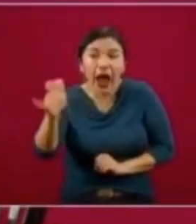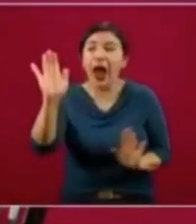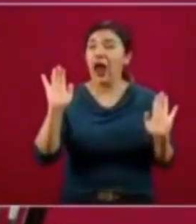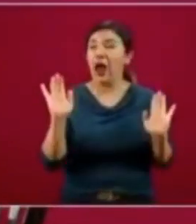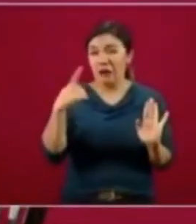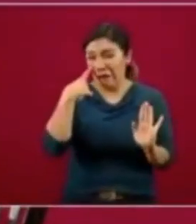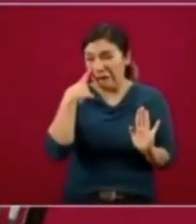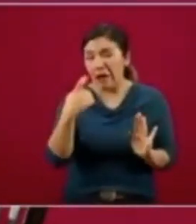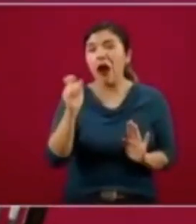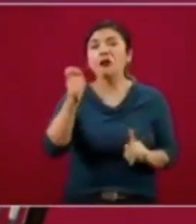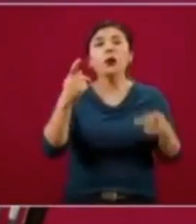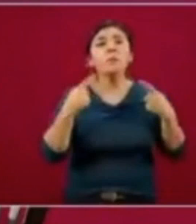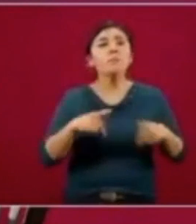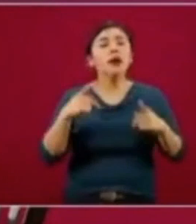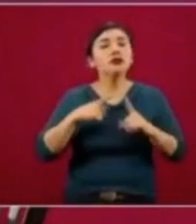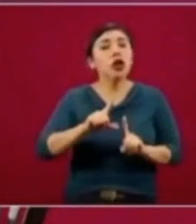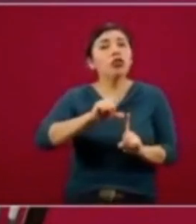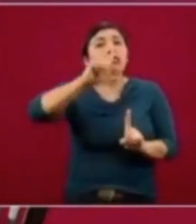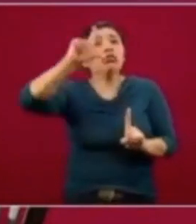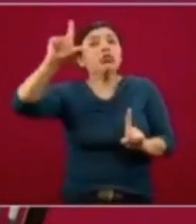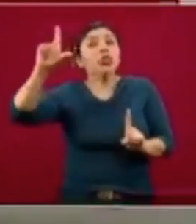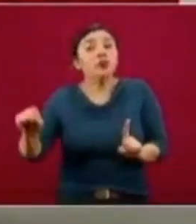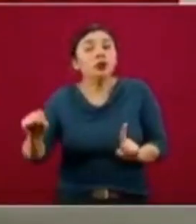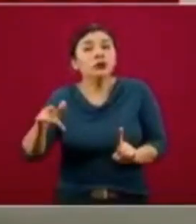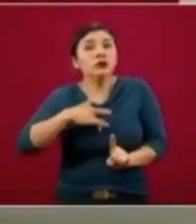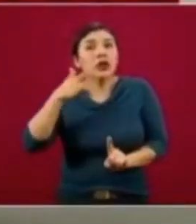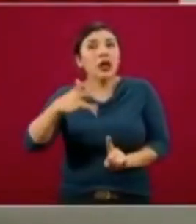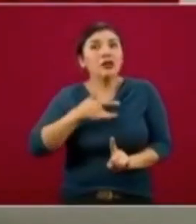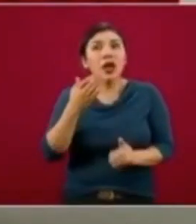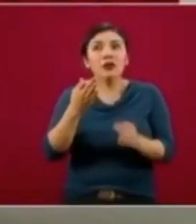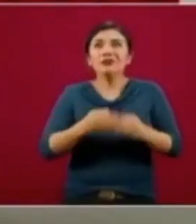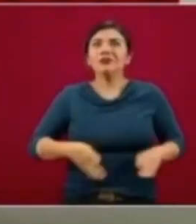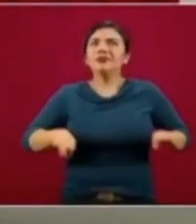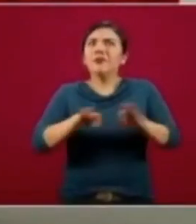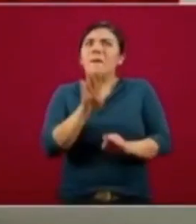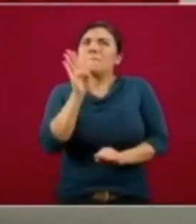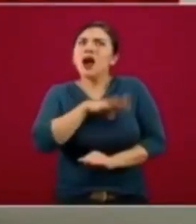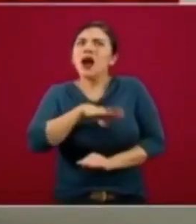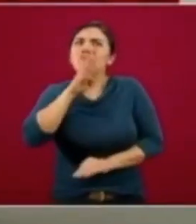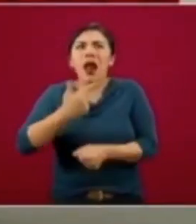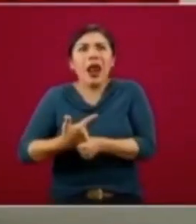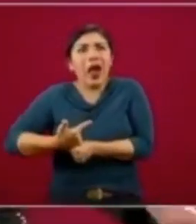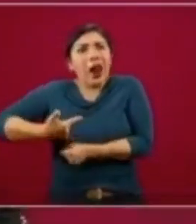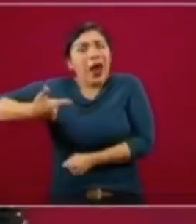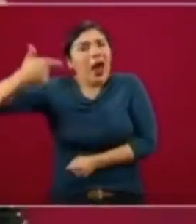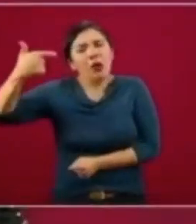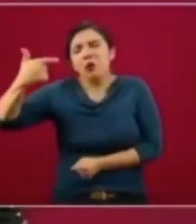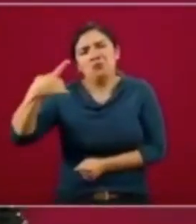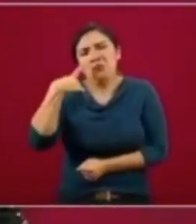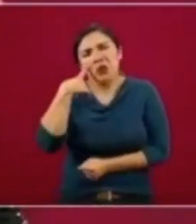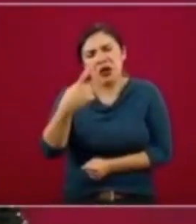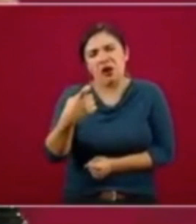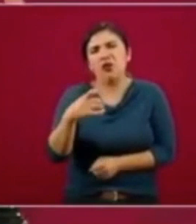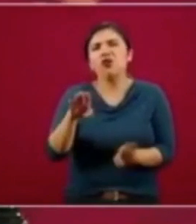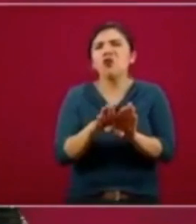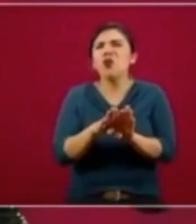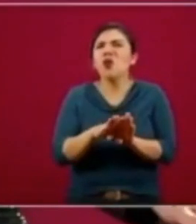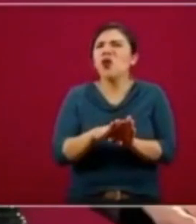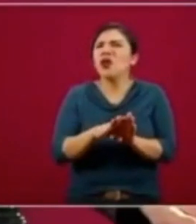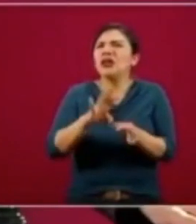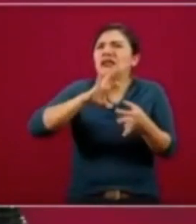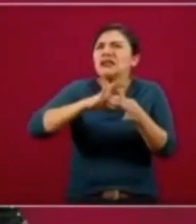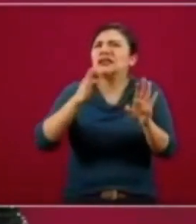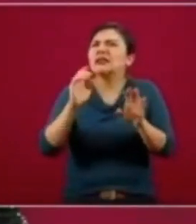raramente es una persona que después presenta síntomas, síntomas importantes y síntomas muy graves. Importantes me refiero a una